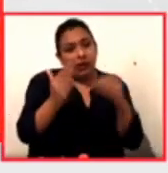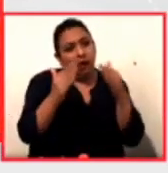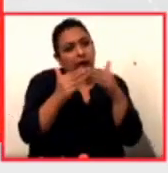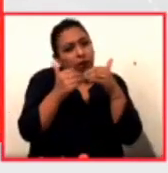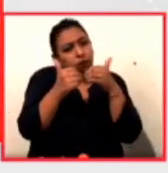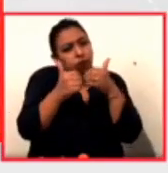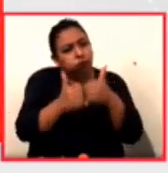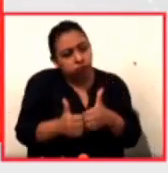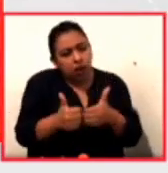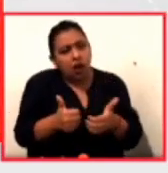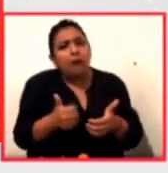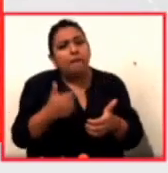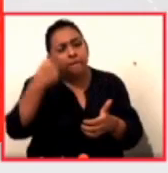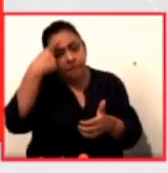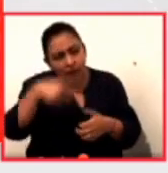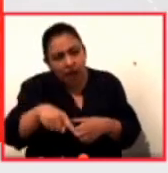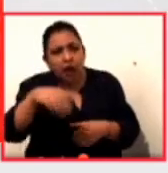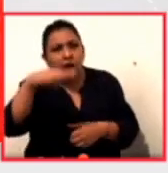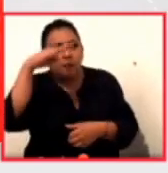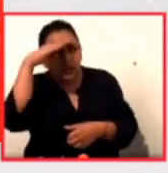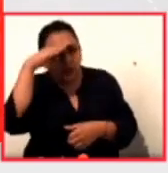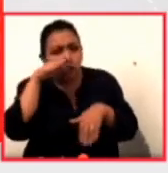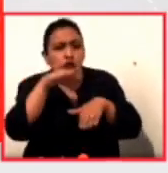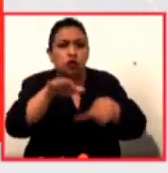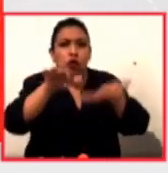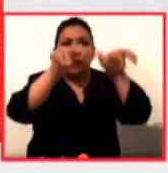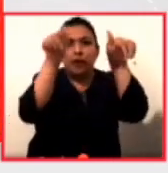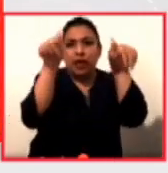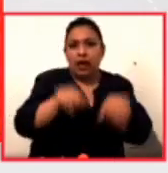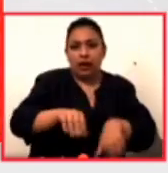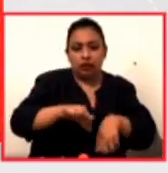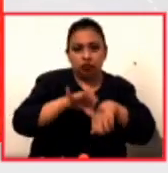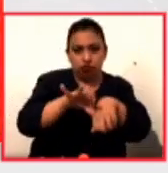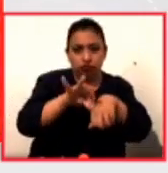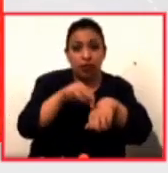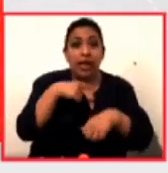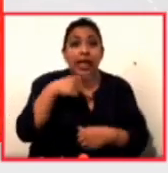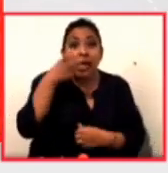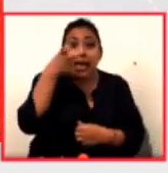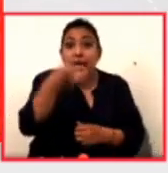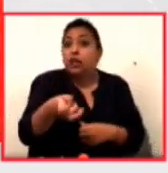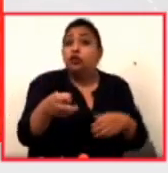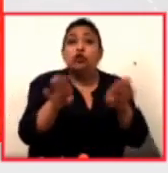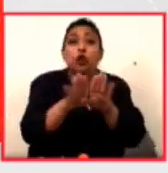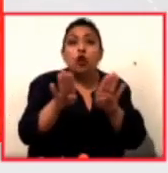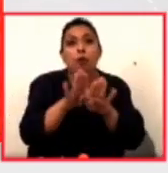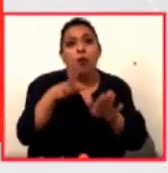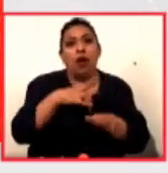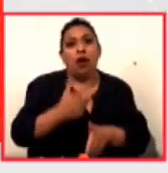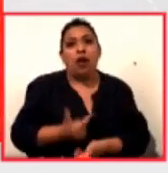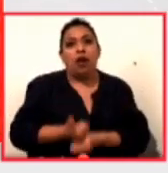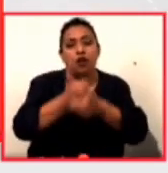para reflexionar en torno a las artes vivas, y esto es a través de videoconferencias.